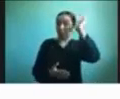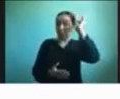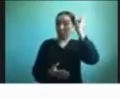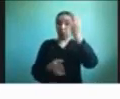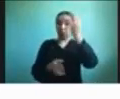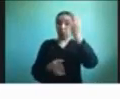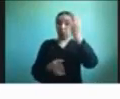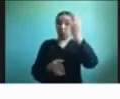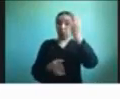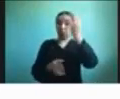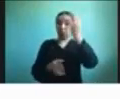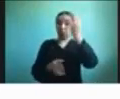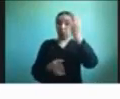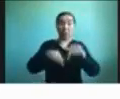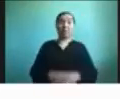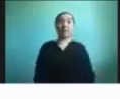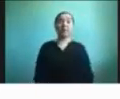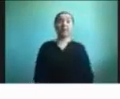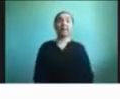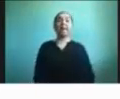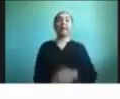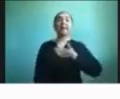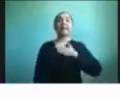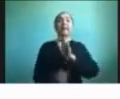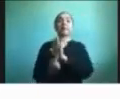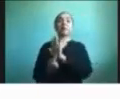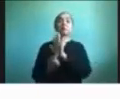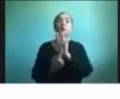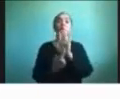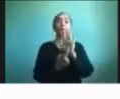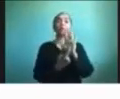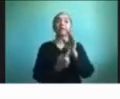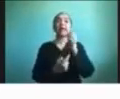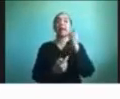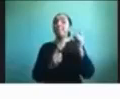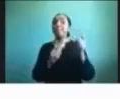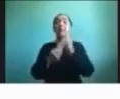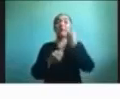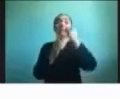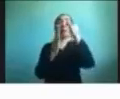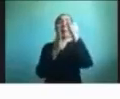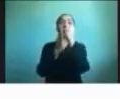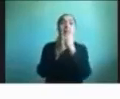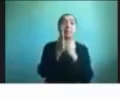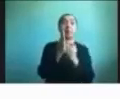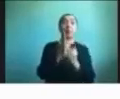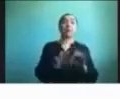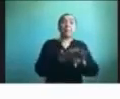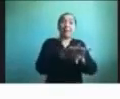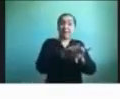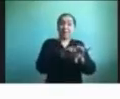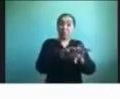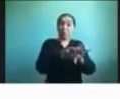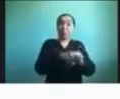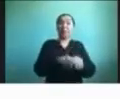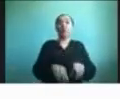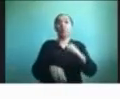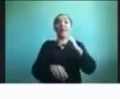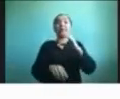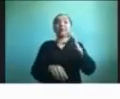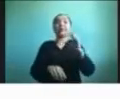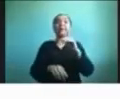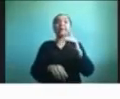queríamos dar a conocer los principales softwares que tiene SEDETI, que se pueden utilizar tanto en la casa como en las